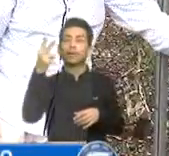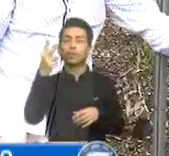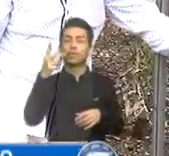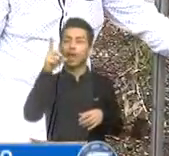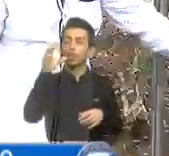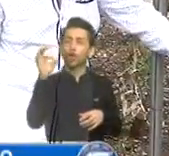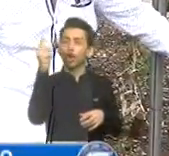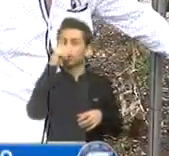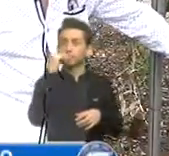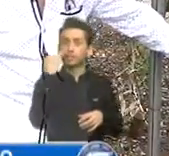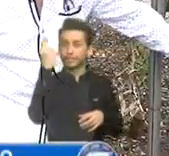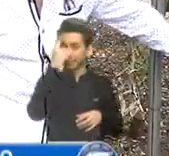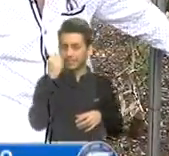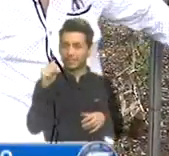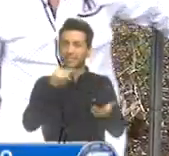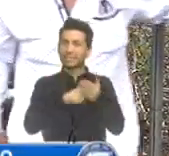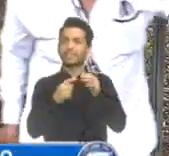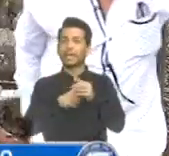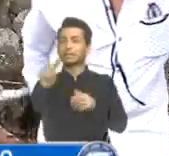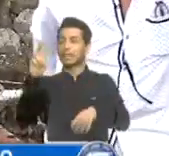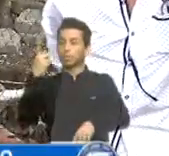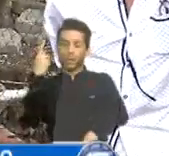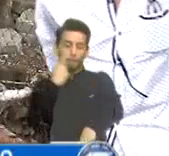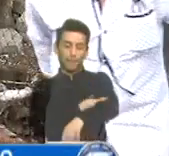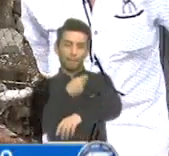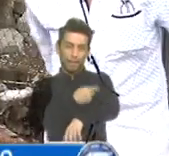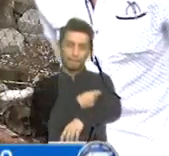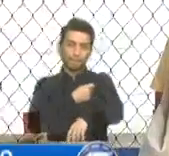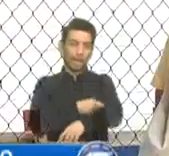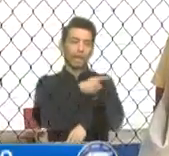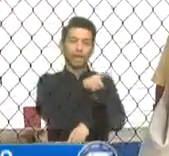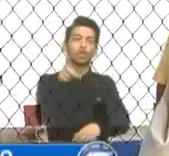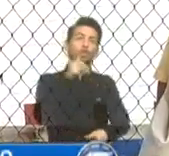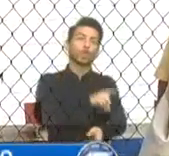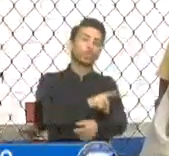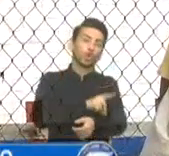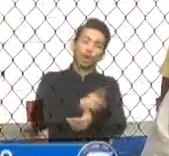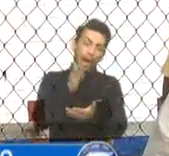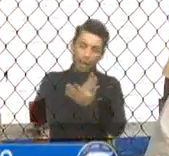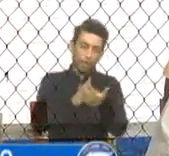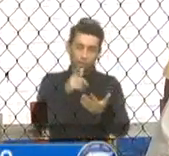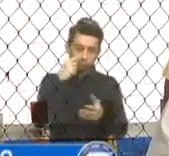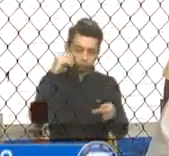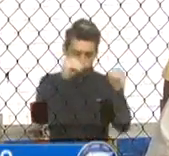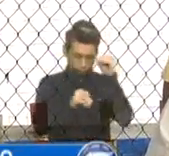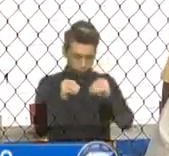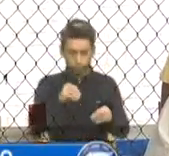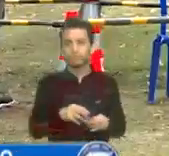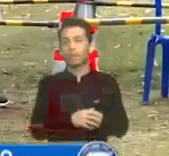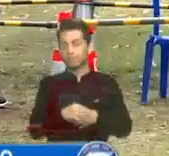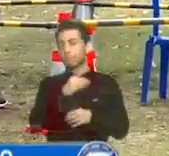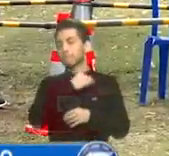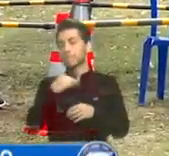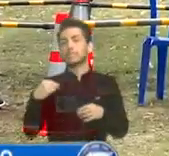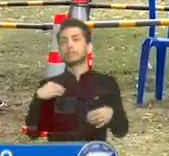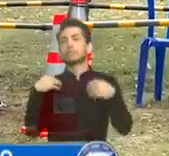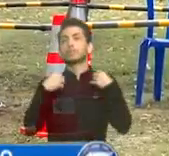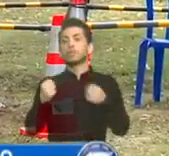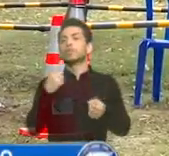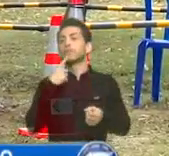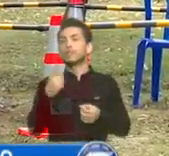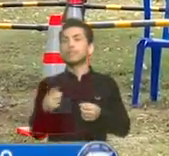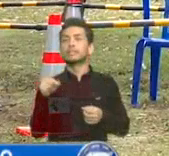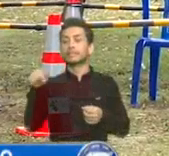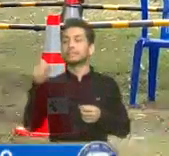con primera línea, segundas dosis, a base de programación. Autoridades del Ministerio de Salud indicaron que los fines de